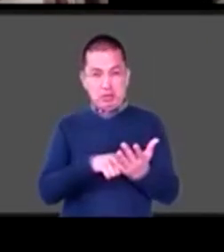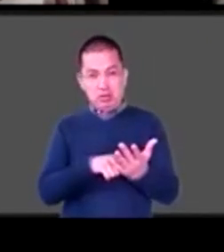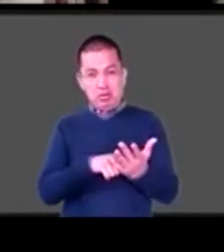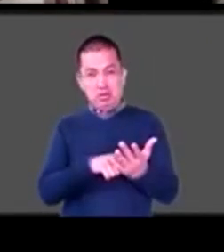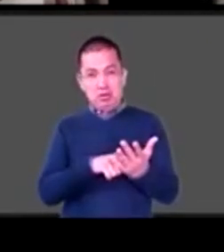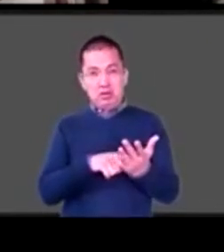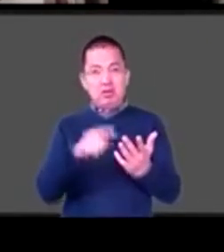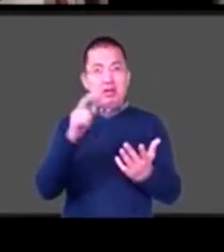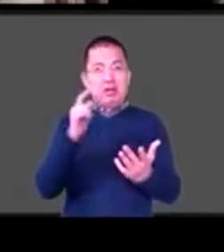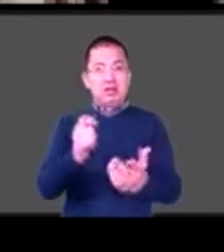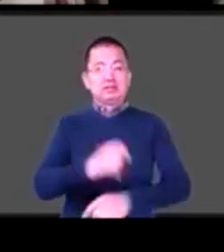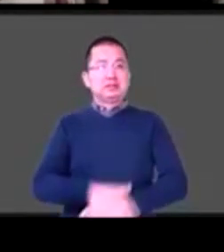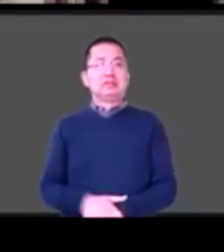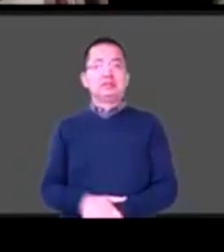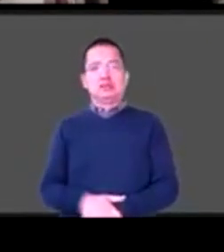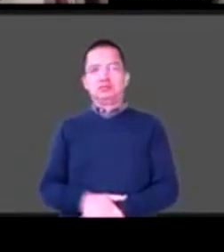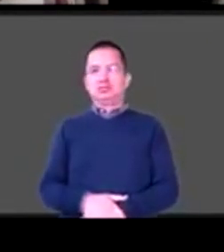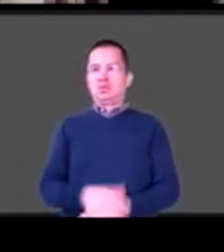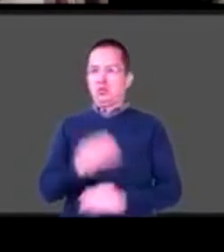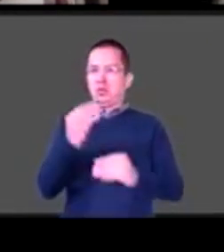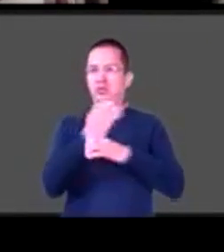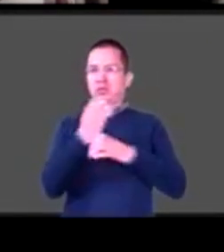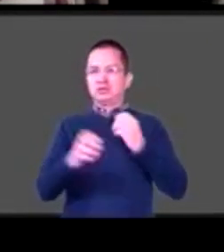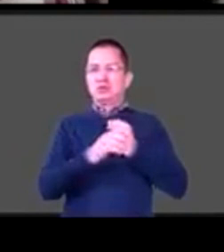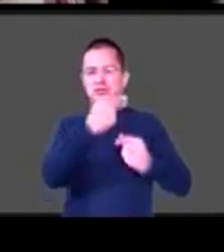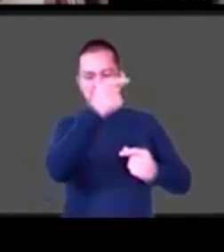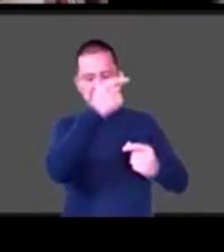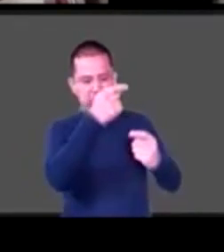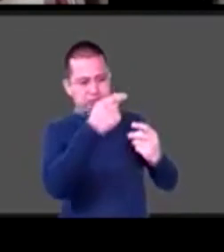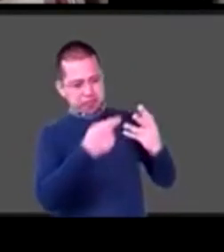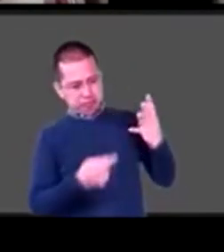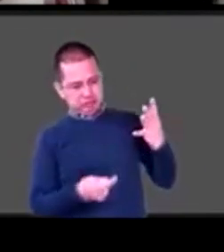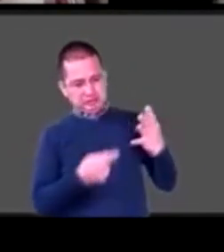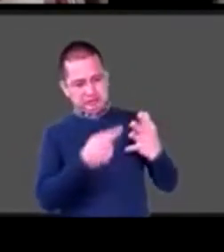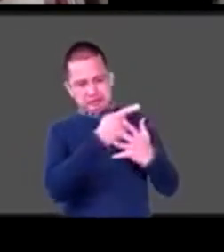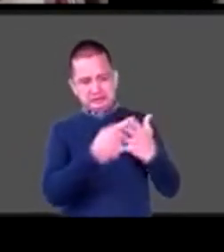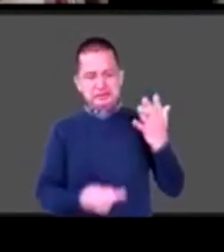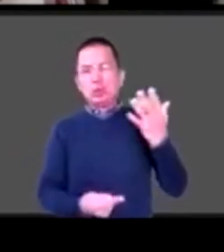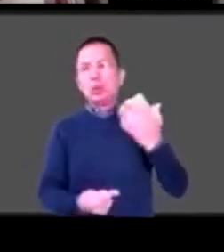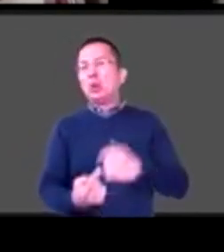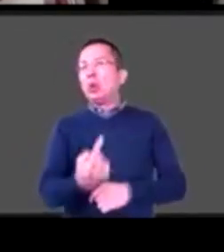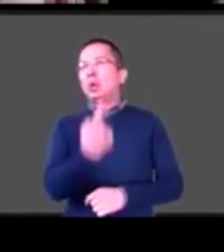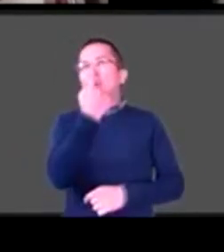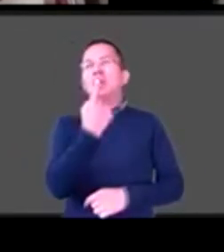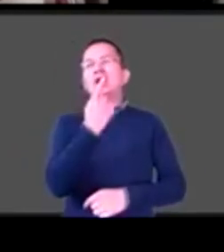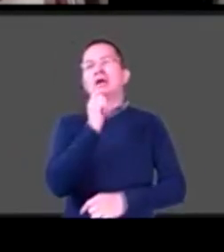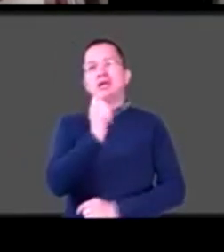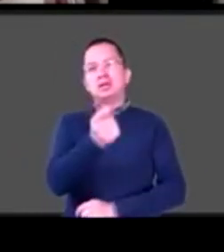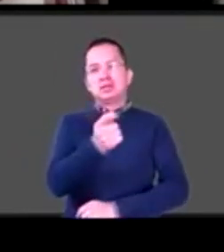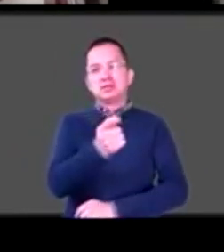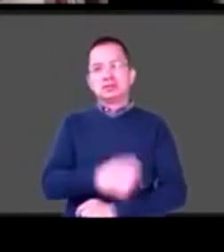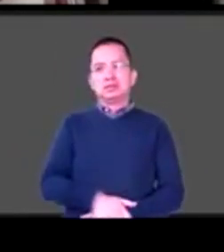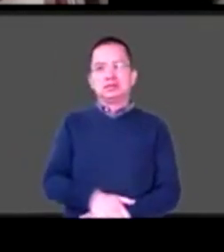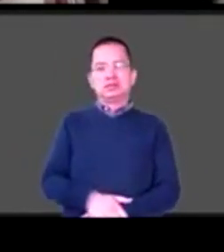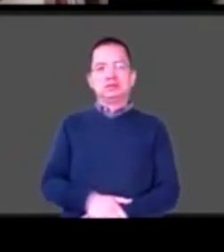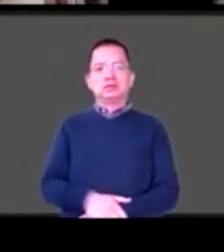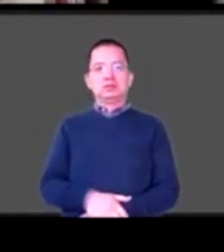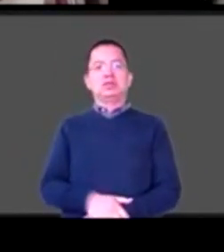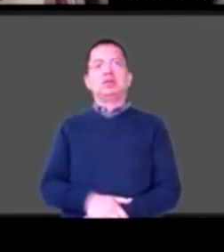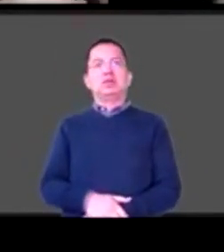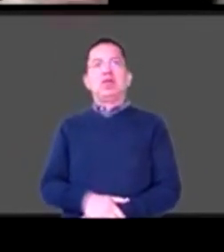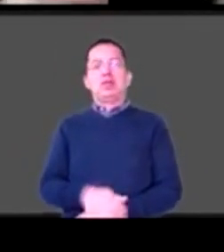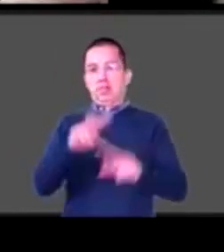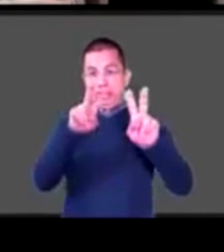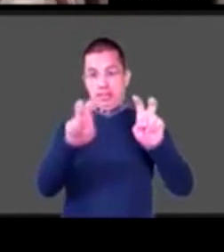muchas cosas. Una creo que es muy importante sería el tema de la información